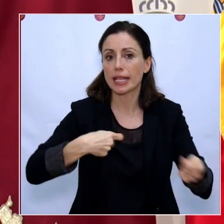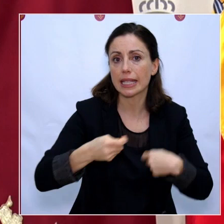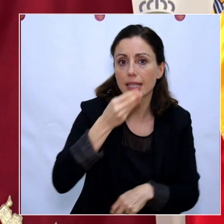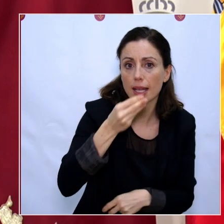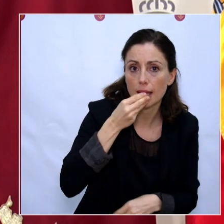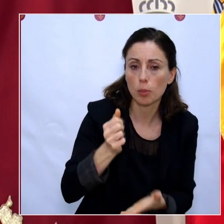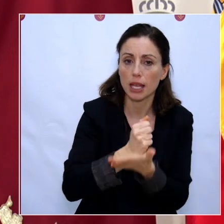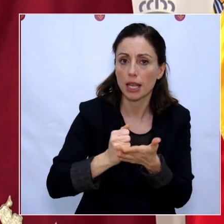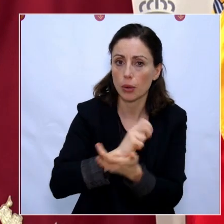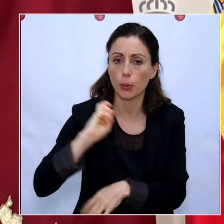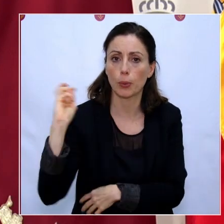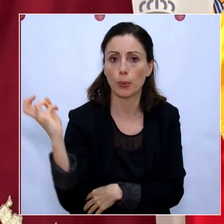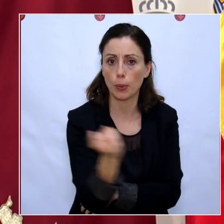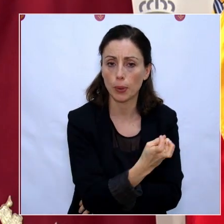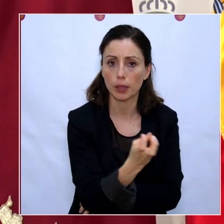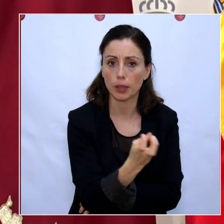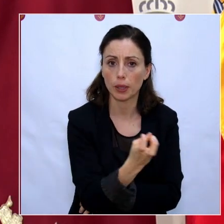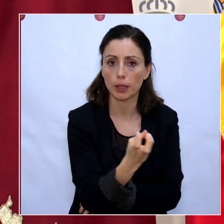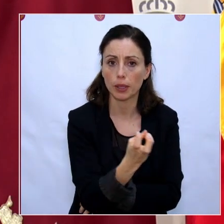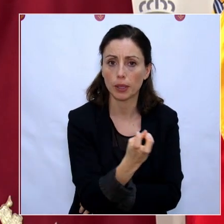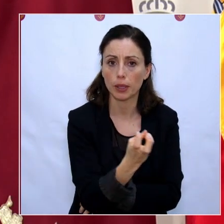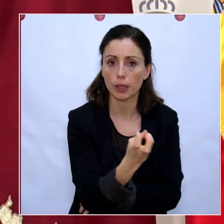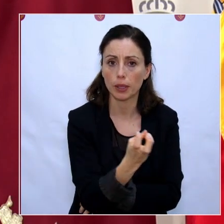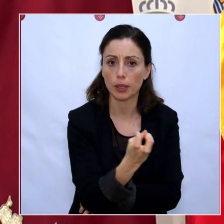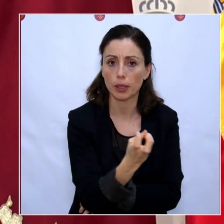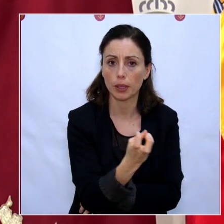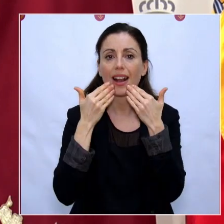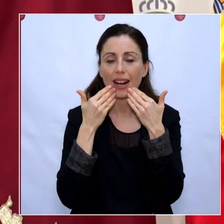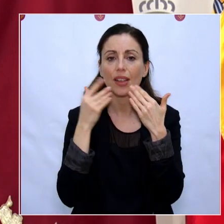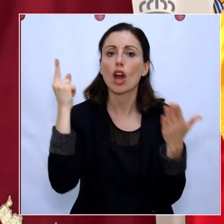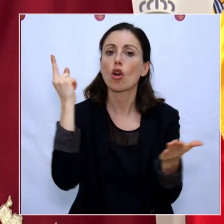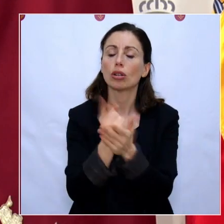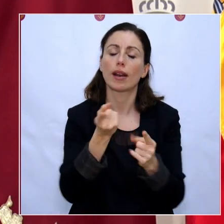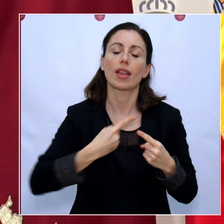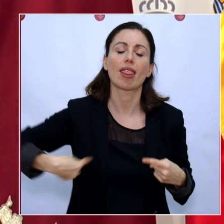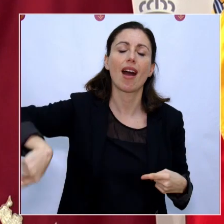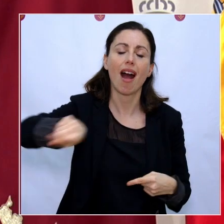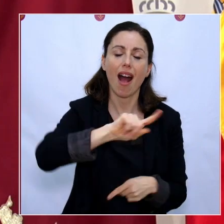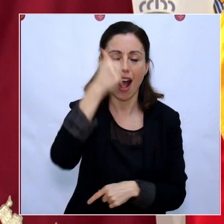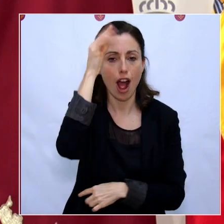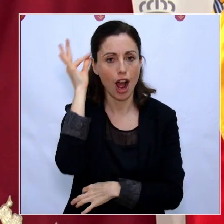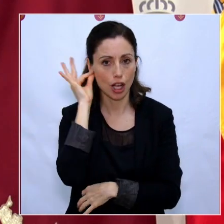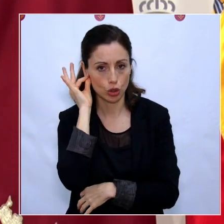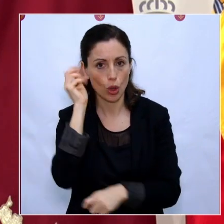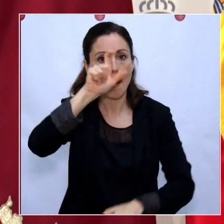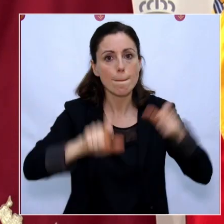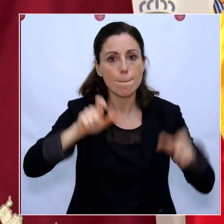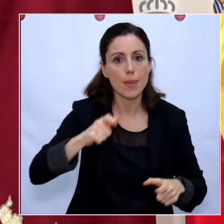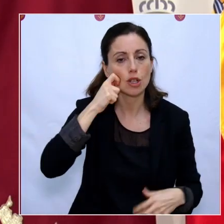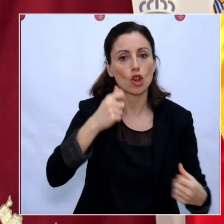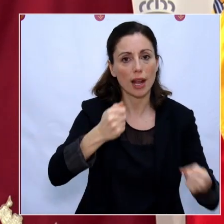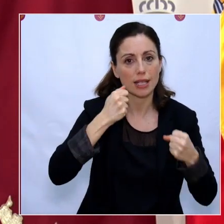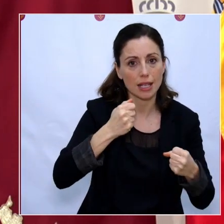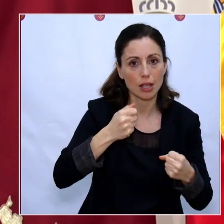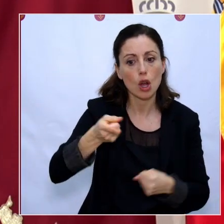la región subsista durante la crisis. Gracias una vez más a todos. Al personal sanitario, a